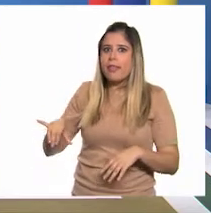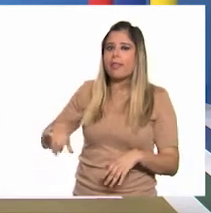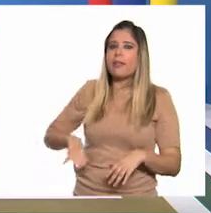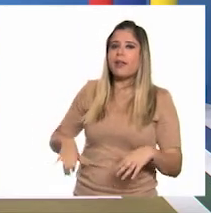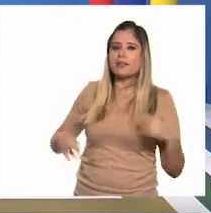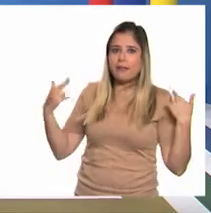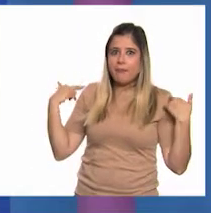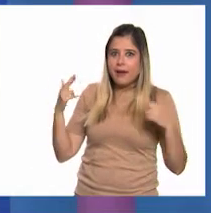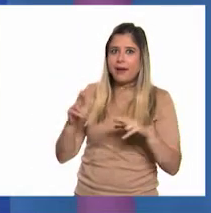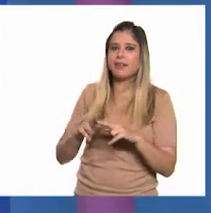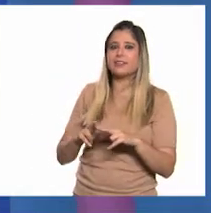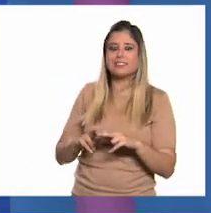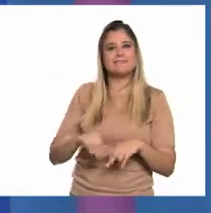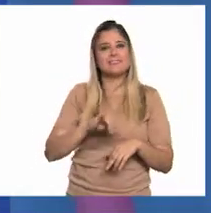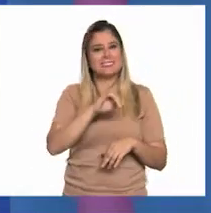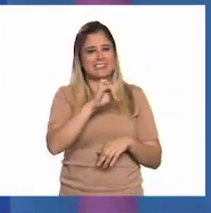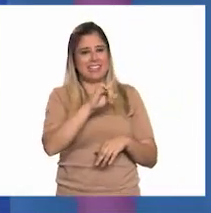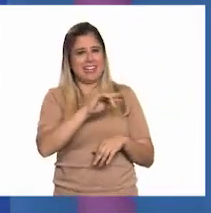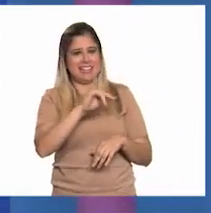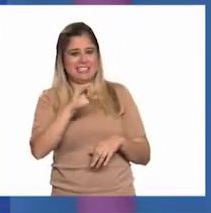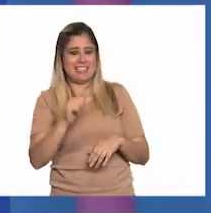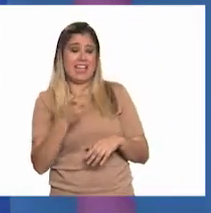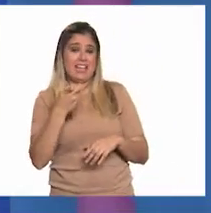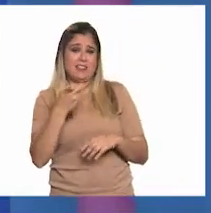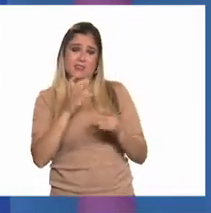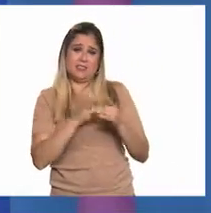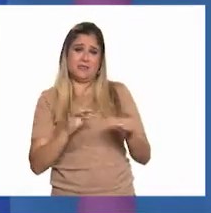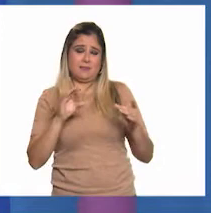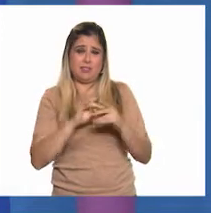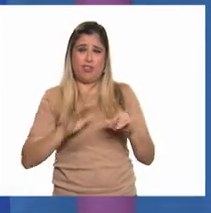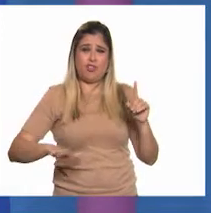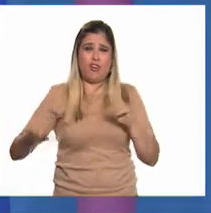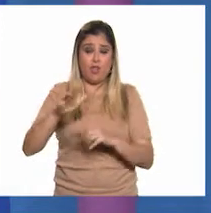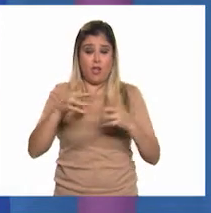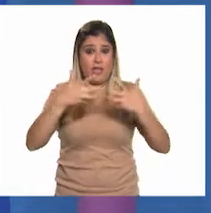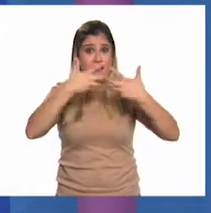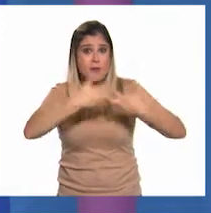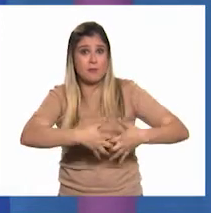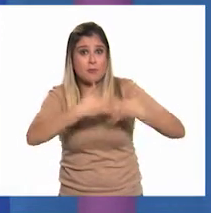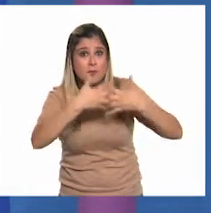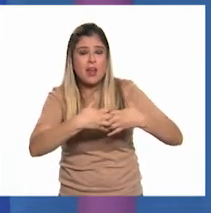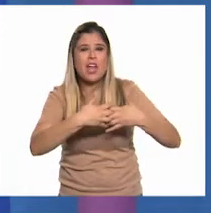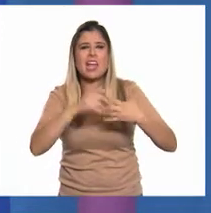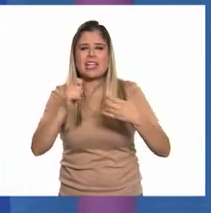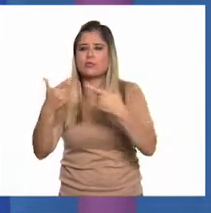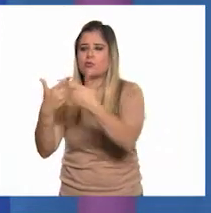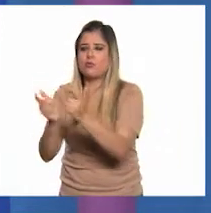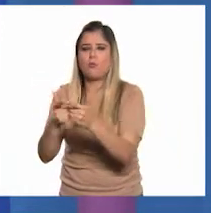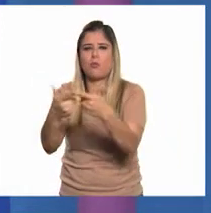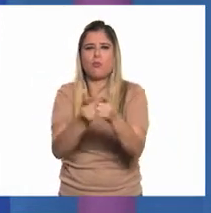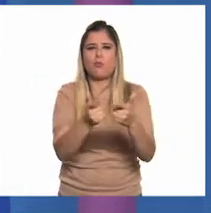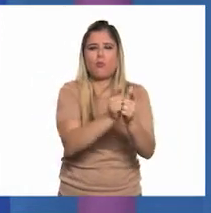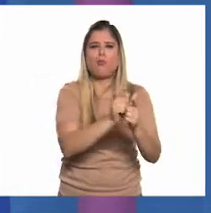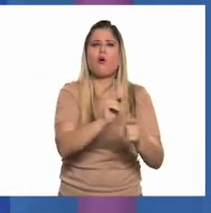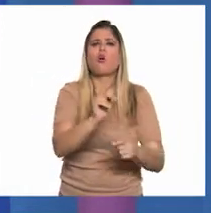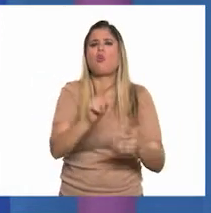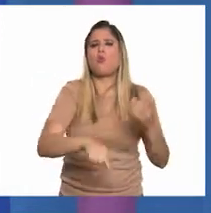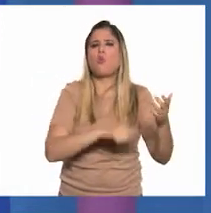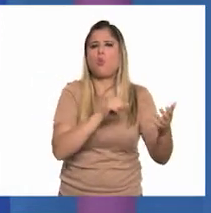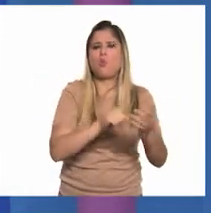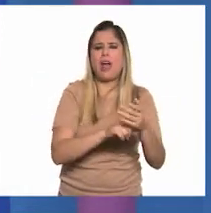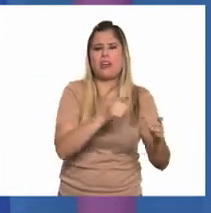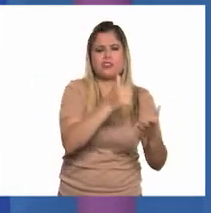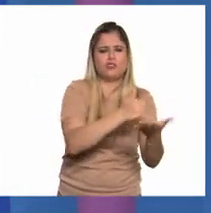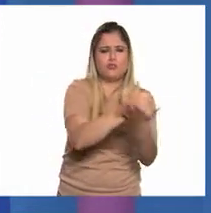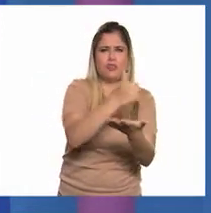Sí, Larisa. De manera general, podemos decir que las industrias suelen agruparse en zonas urbanas, en los